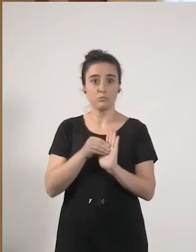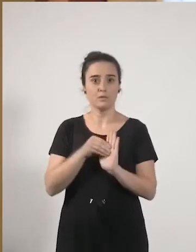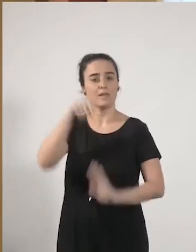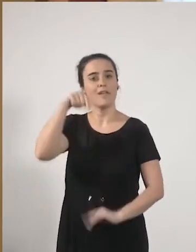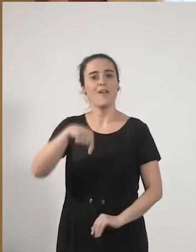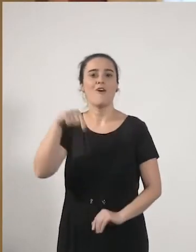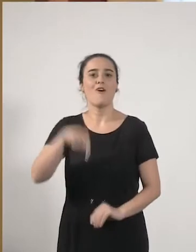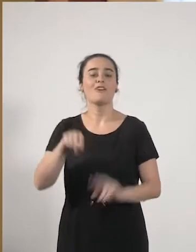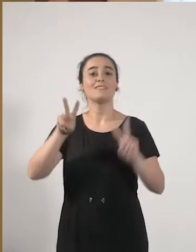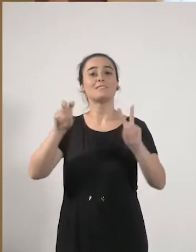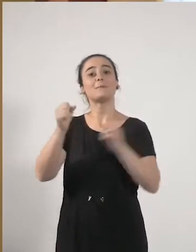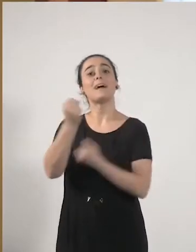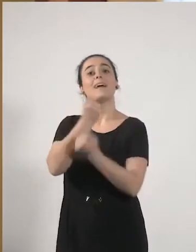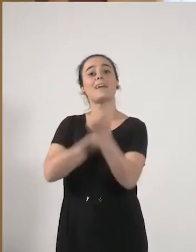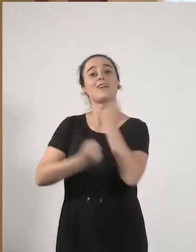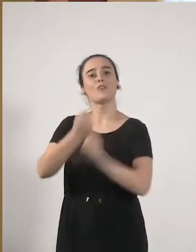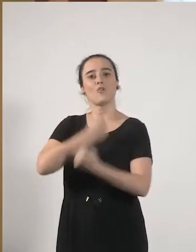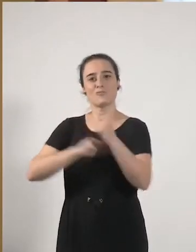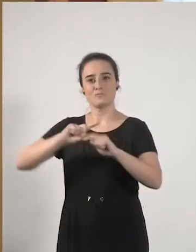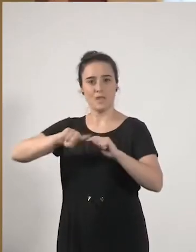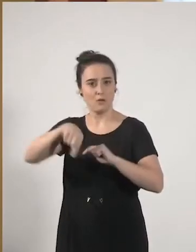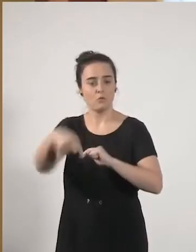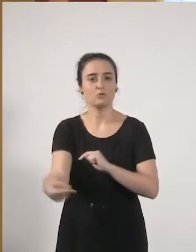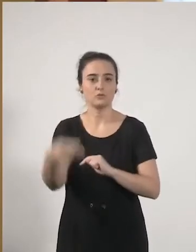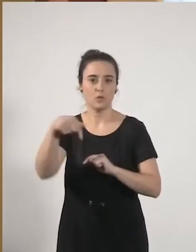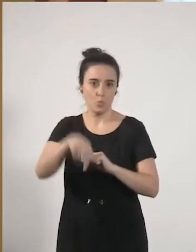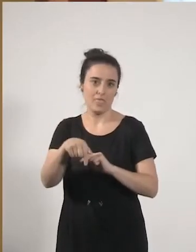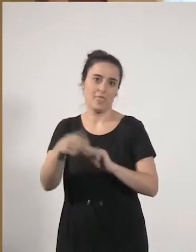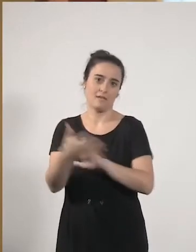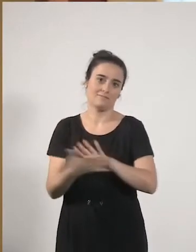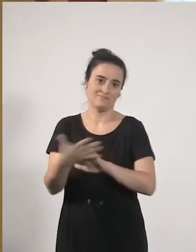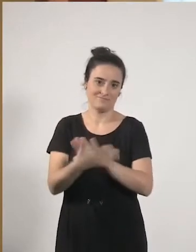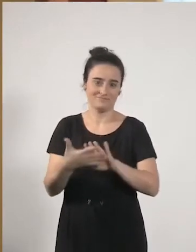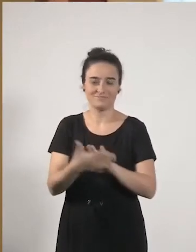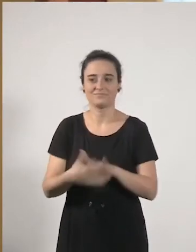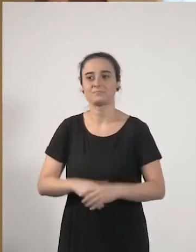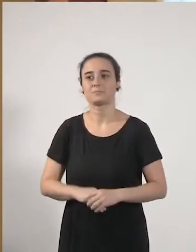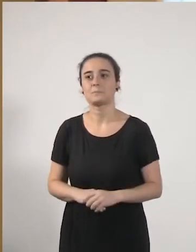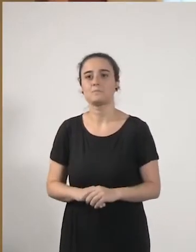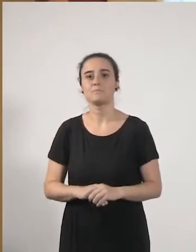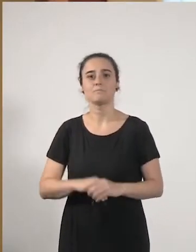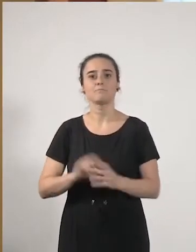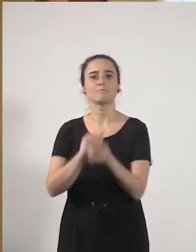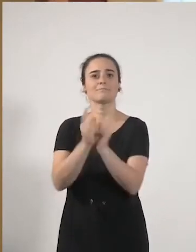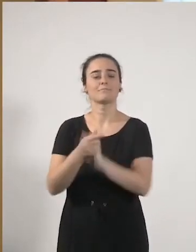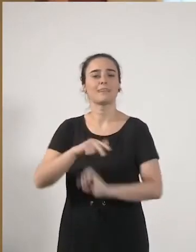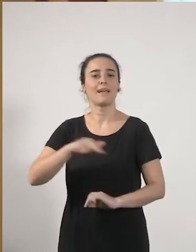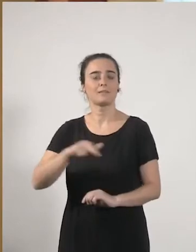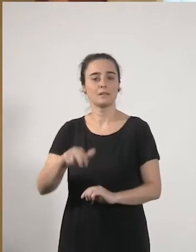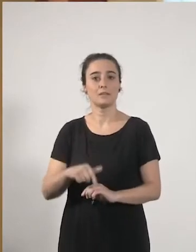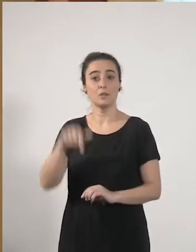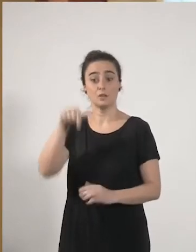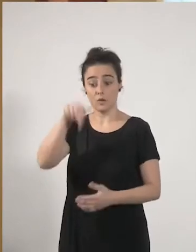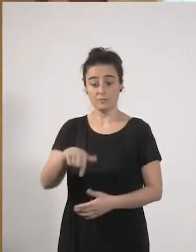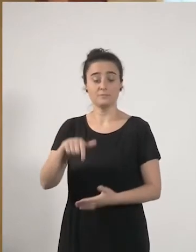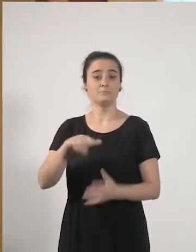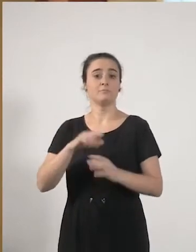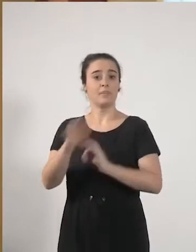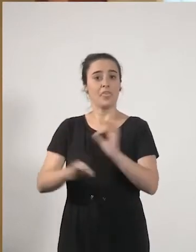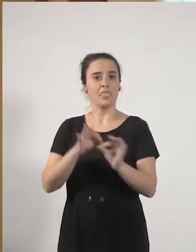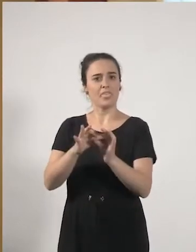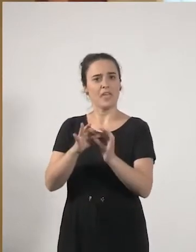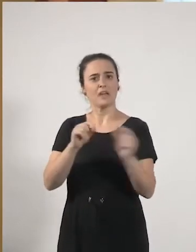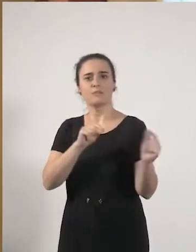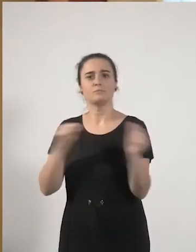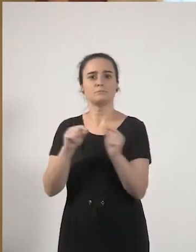ekonomia ere ondorio eta jarriko dugu begirada. Cando arrancamos este ciclo de conversaciones, notas